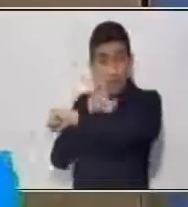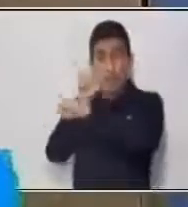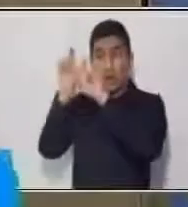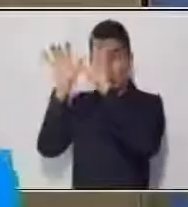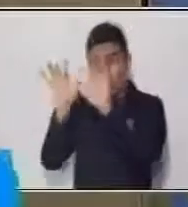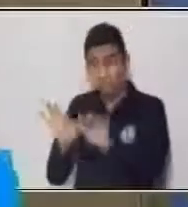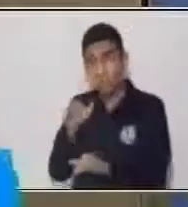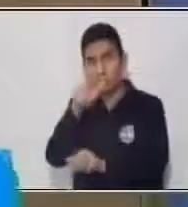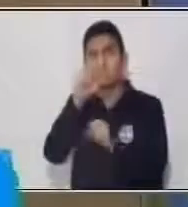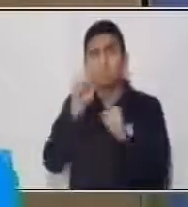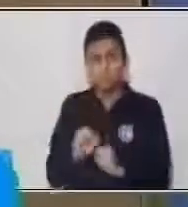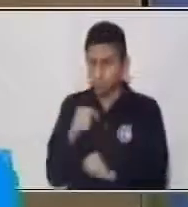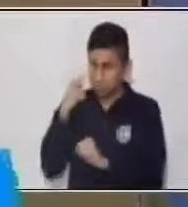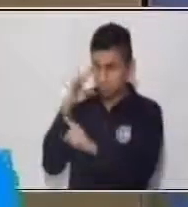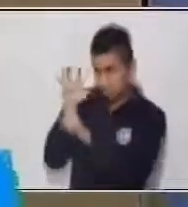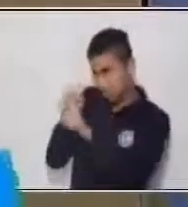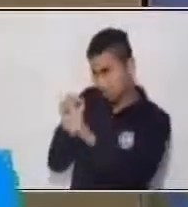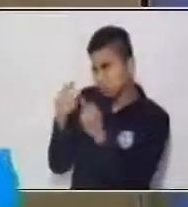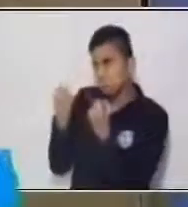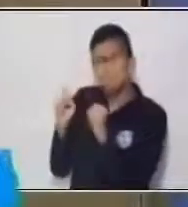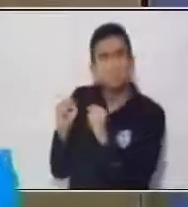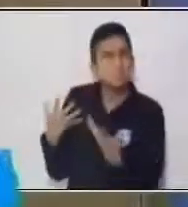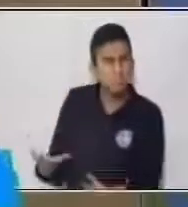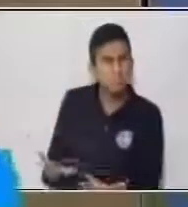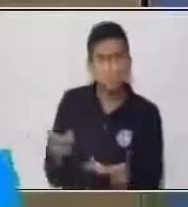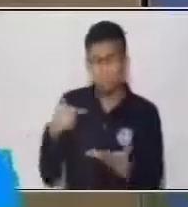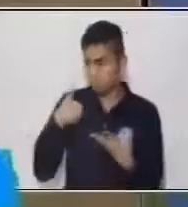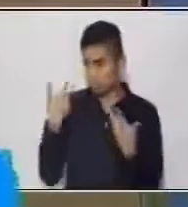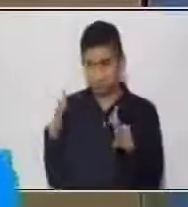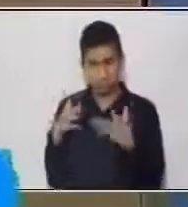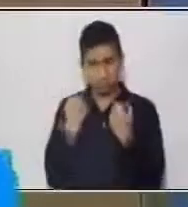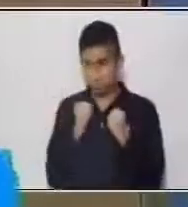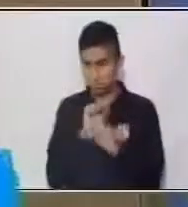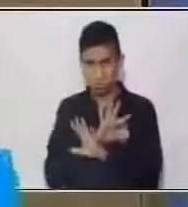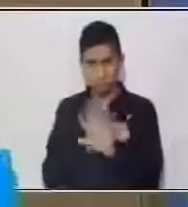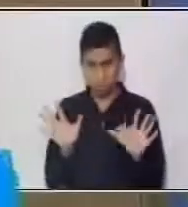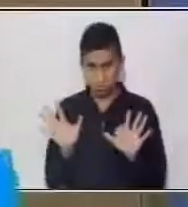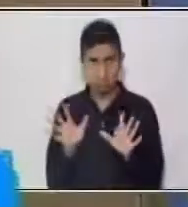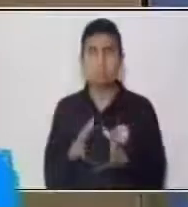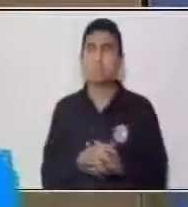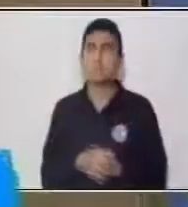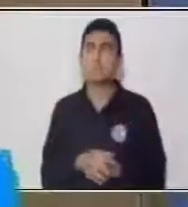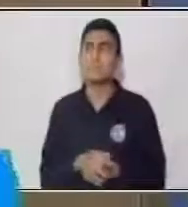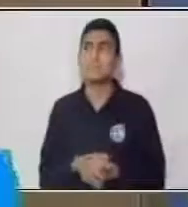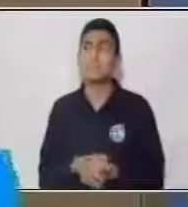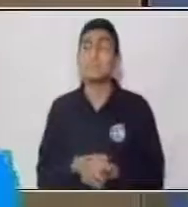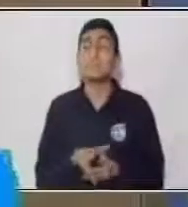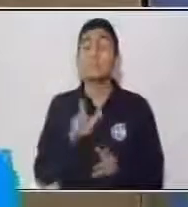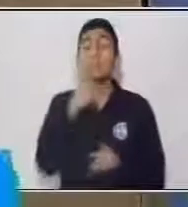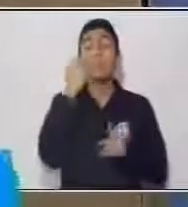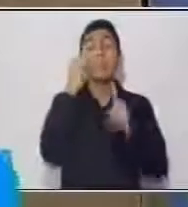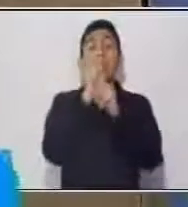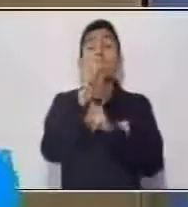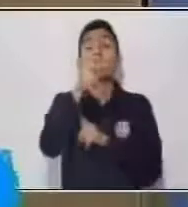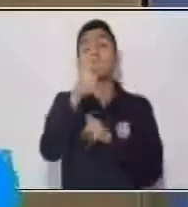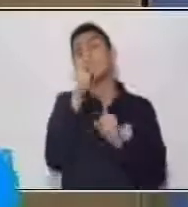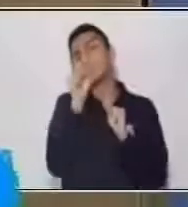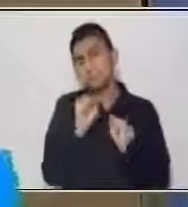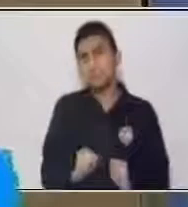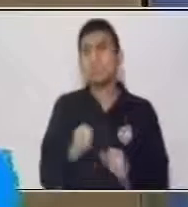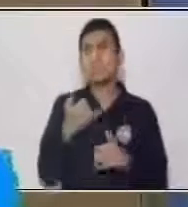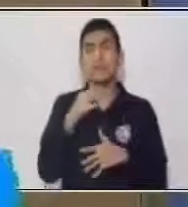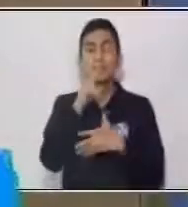comprobar que lo que sucedió, pues yo ya lo hice, ya me adelanté y ya lo hice. Entonces, puedo